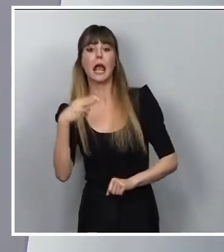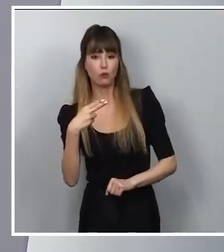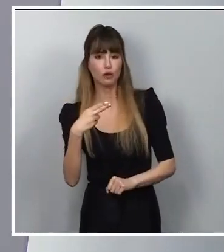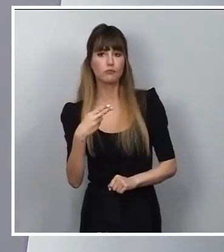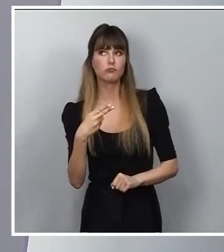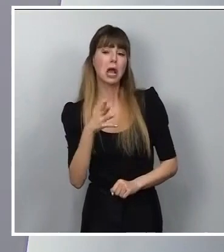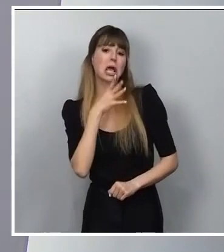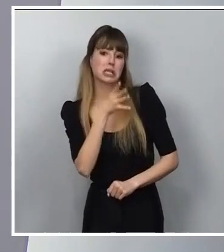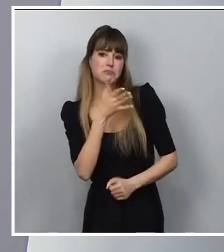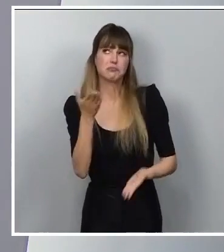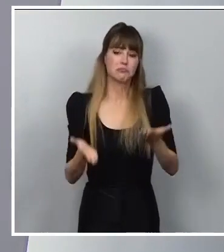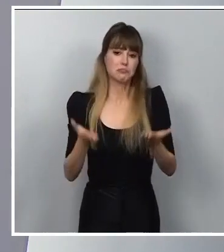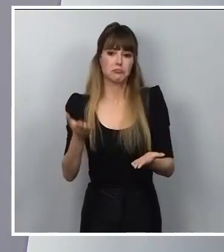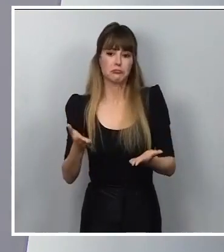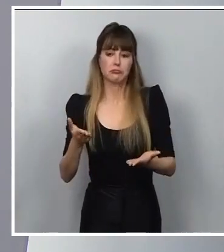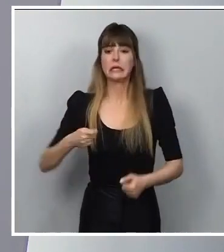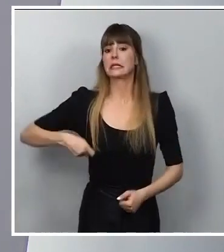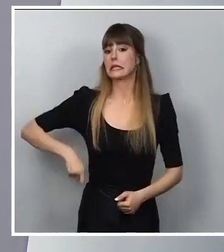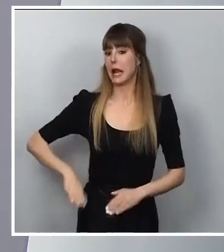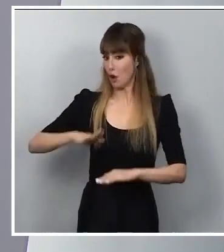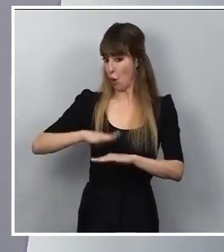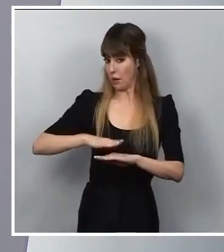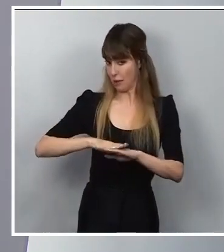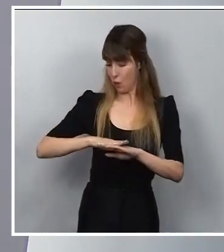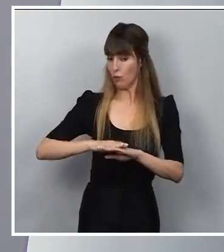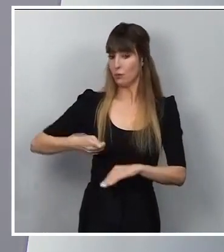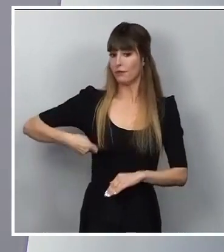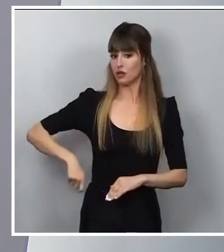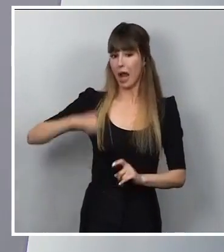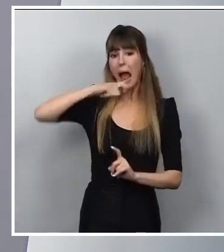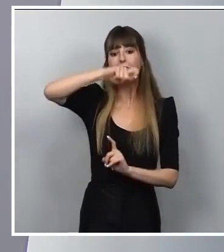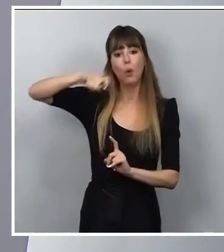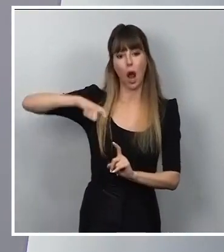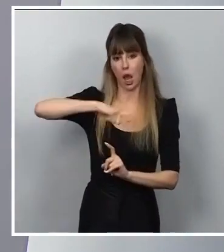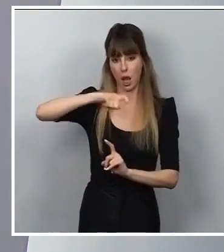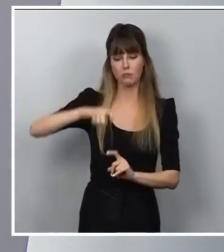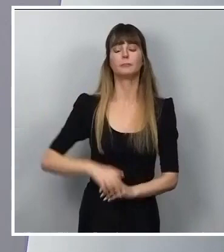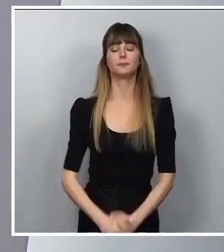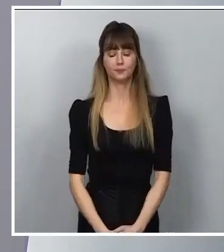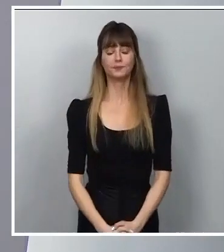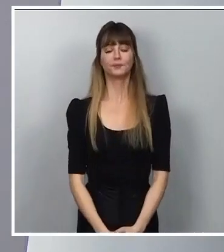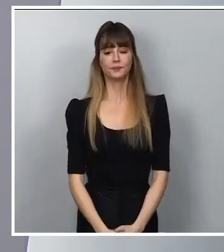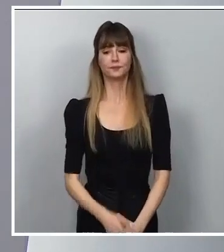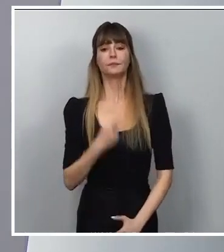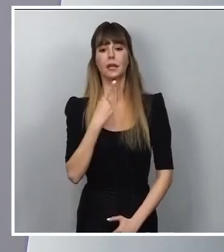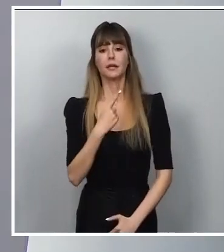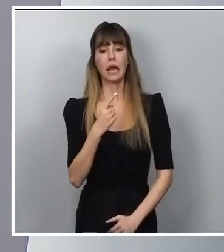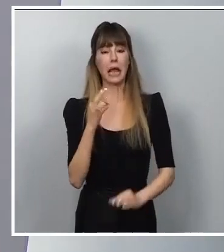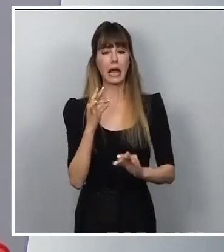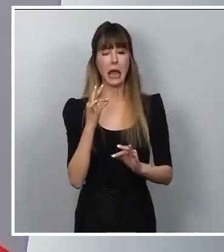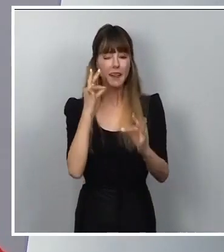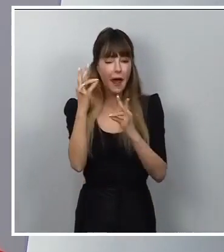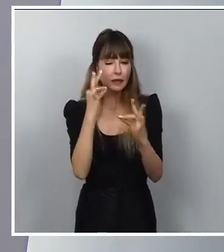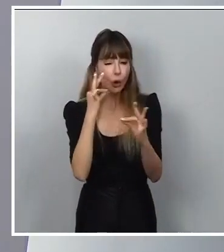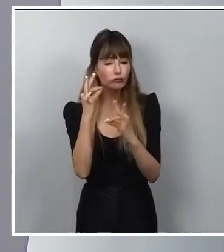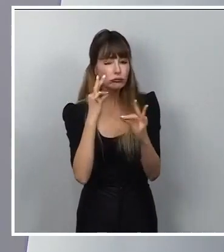equivalente al salario mínimo interprofesional anual. Decirles además que este dato que